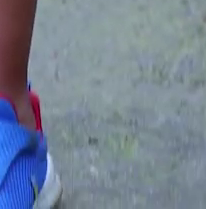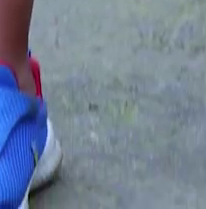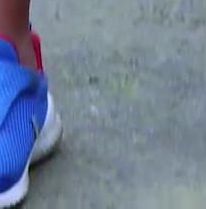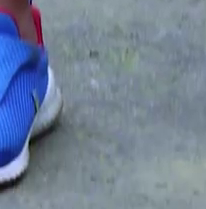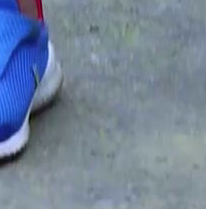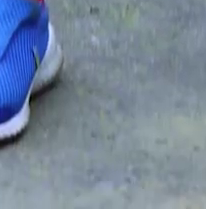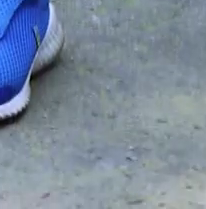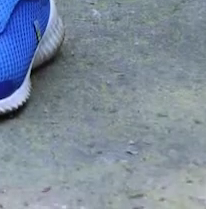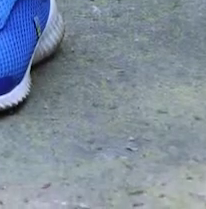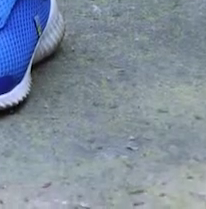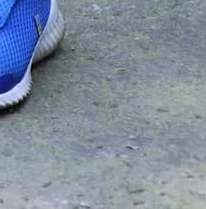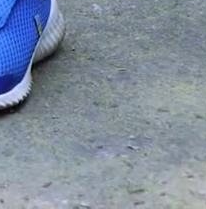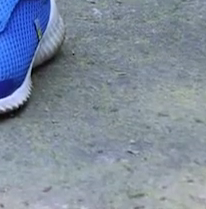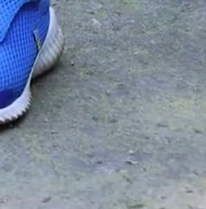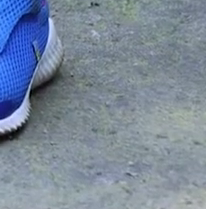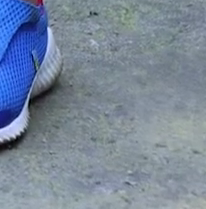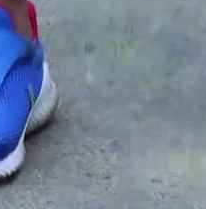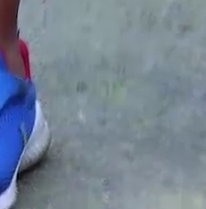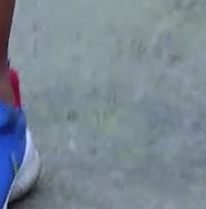Respiramos. Respira profundo.